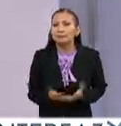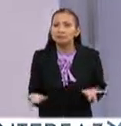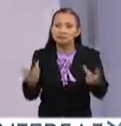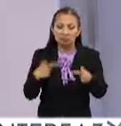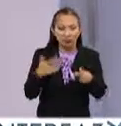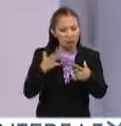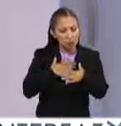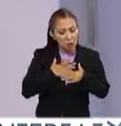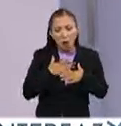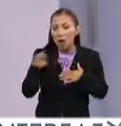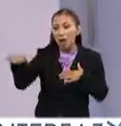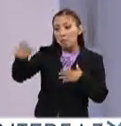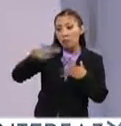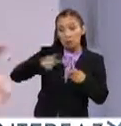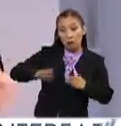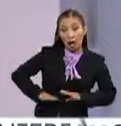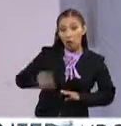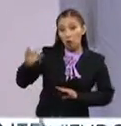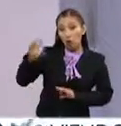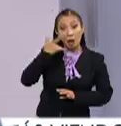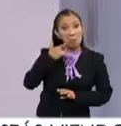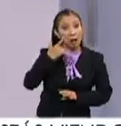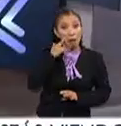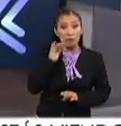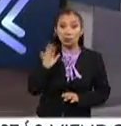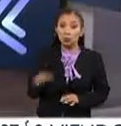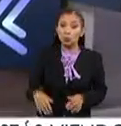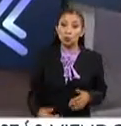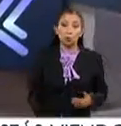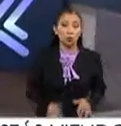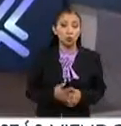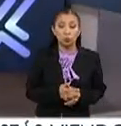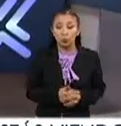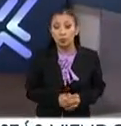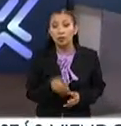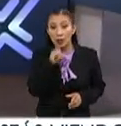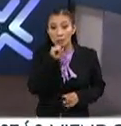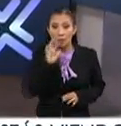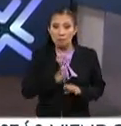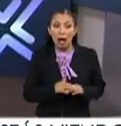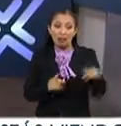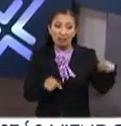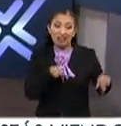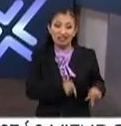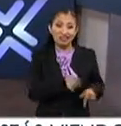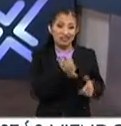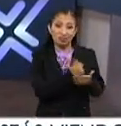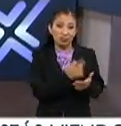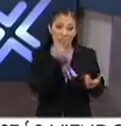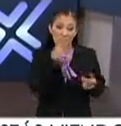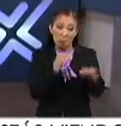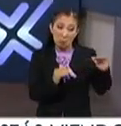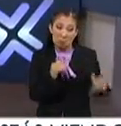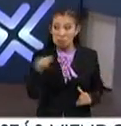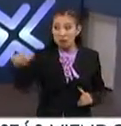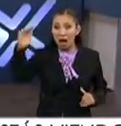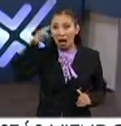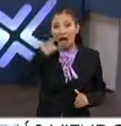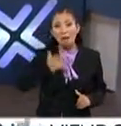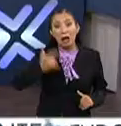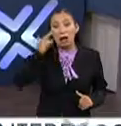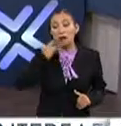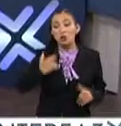Las personas, la forma de ser de las personas, por ejemplo, son muy amables, ¿no? Sí, claro. Incluso más que mucha gente en la ciudad de aquí de México, que es lo que